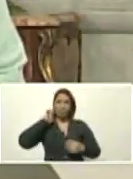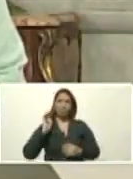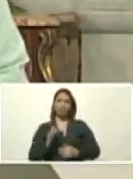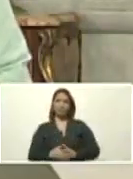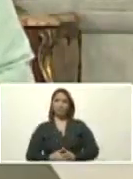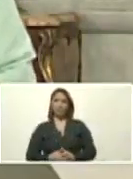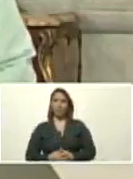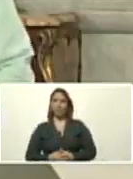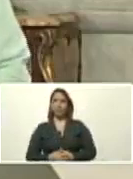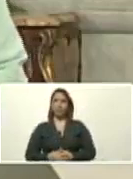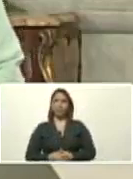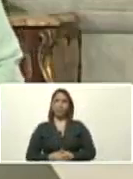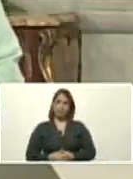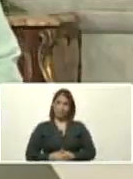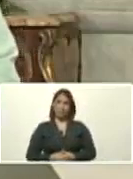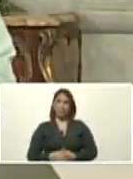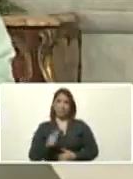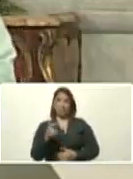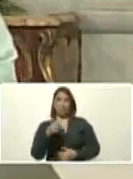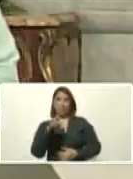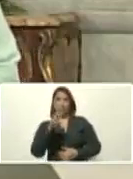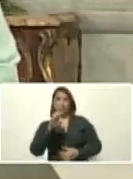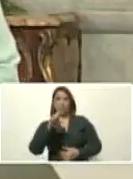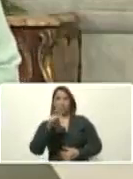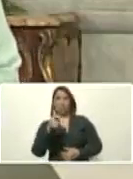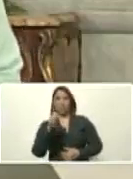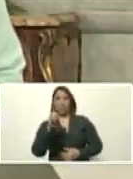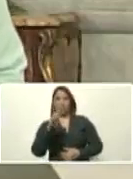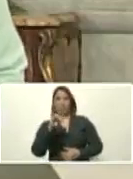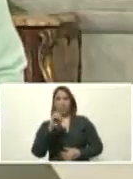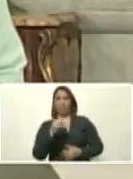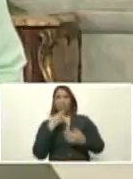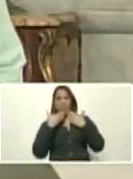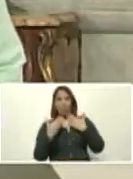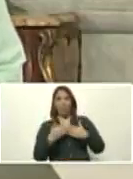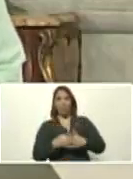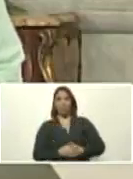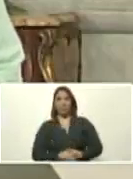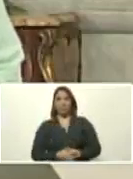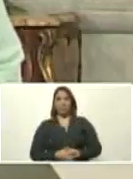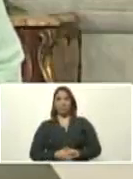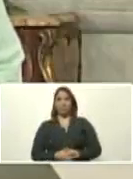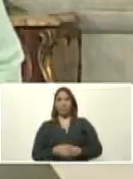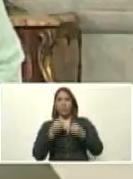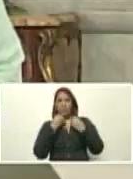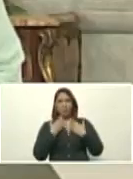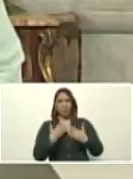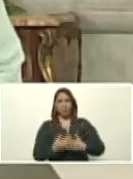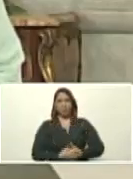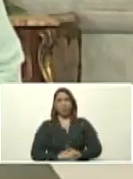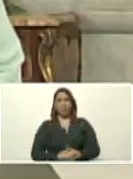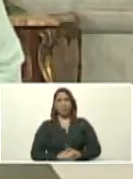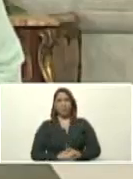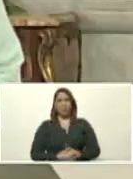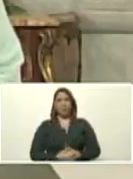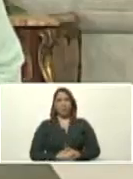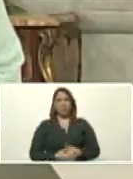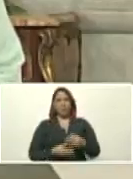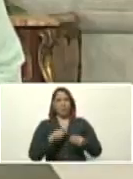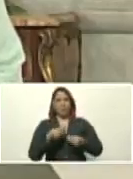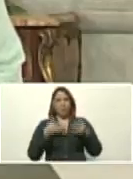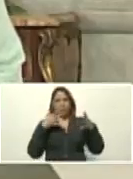Sánchez. Gregorio Leopoldo Leopoldo, muchas gracias. Bueno, efectivamente, se está haciendo esta